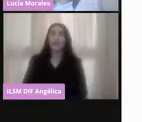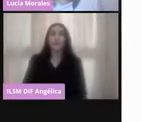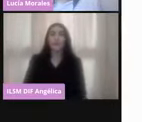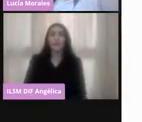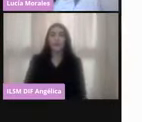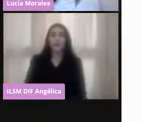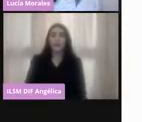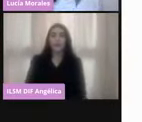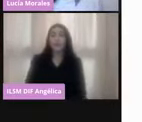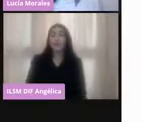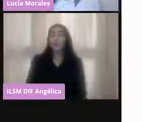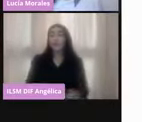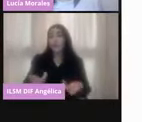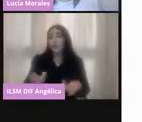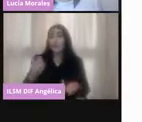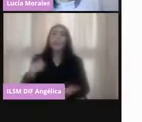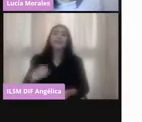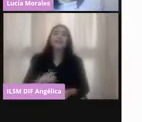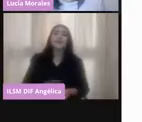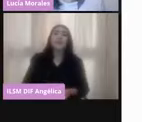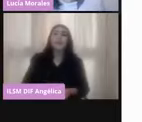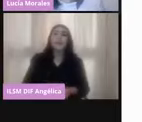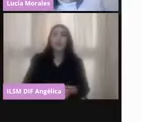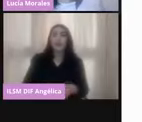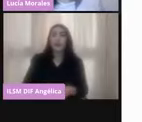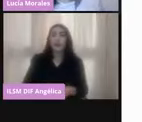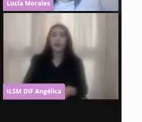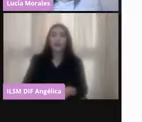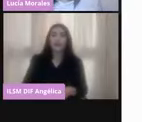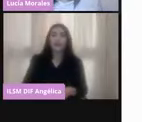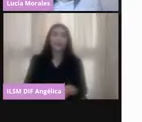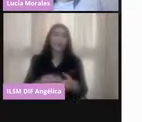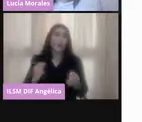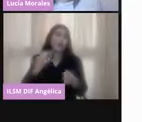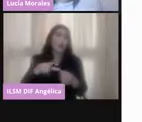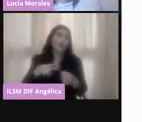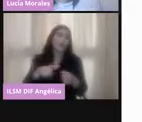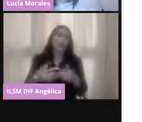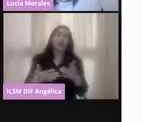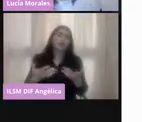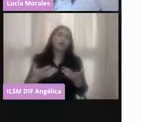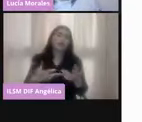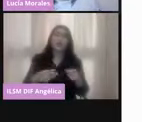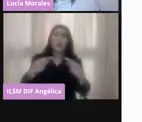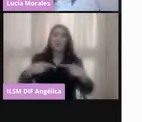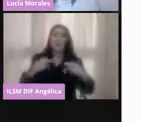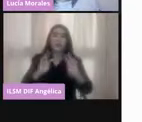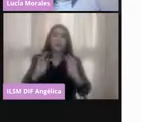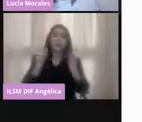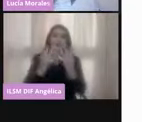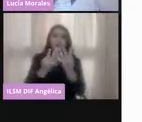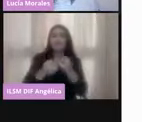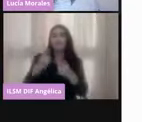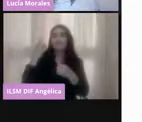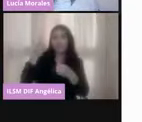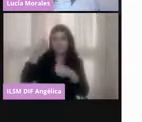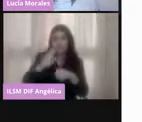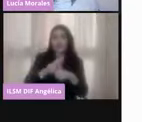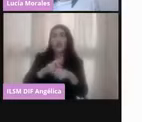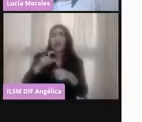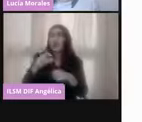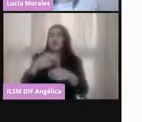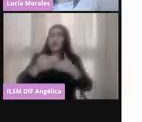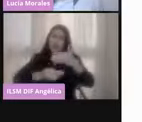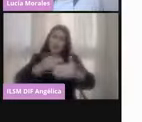Ahora bien, procedimiento de integración de mesas directivas de casilla. Para mí es fundamental que ustedes conozcan este